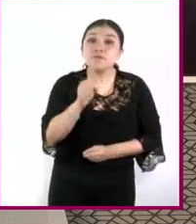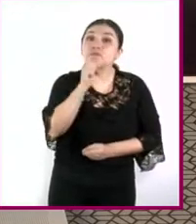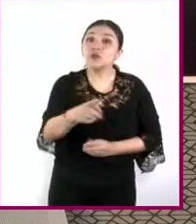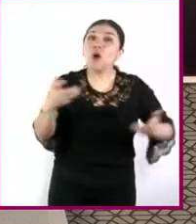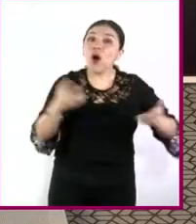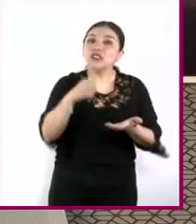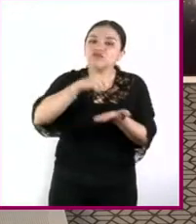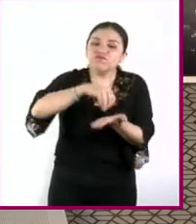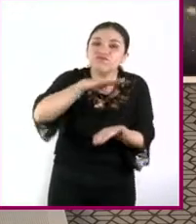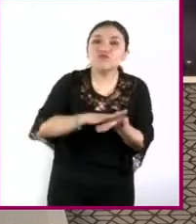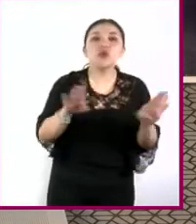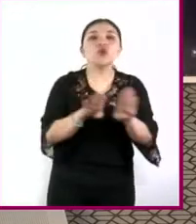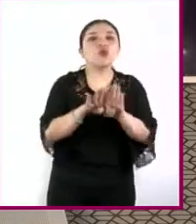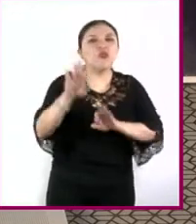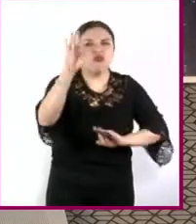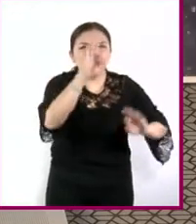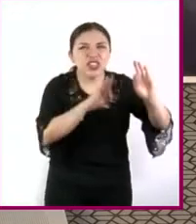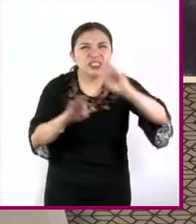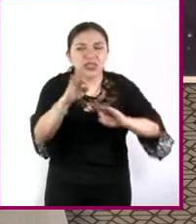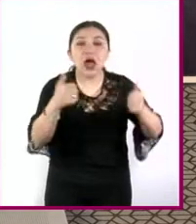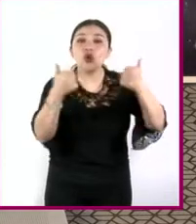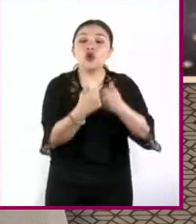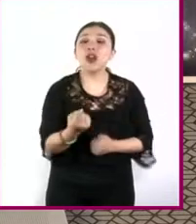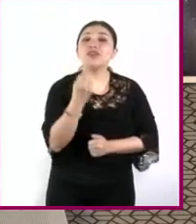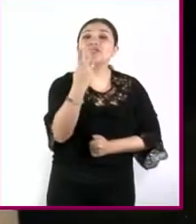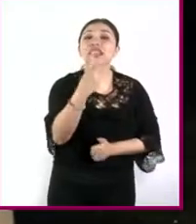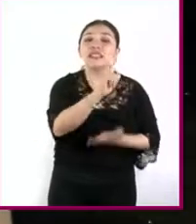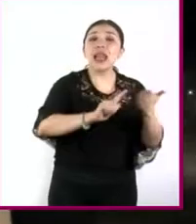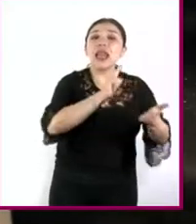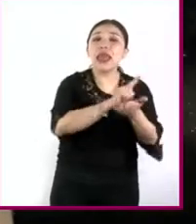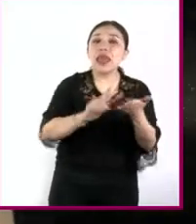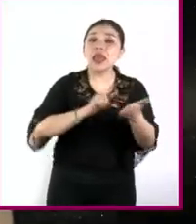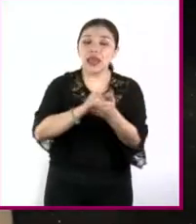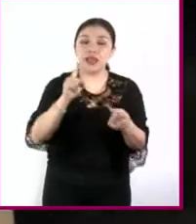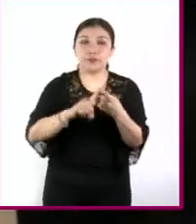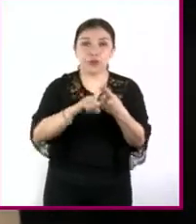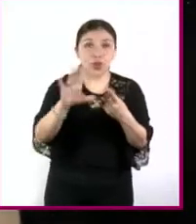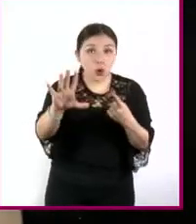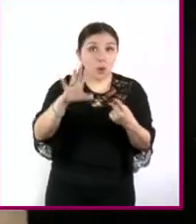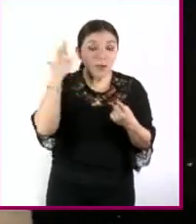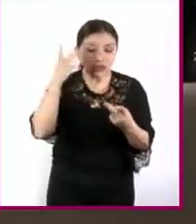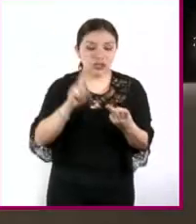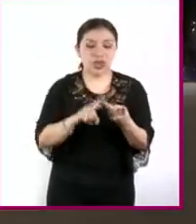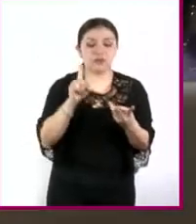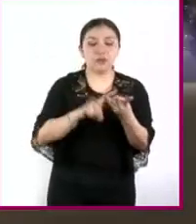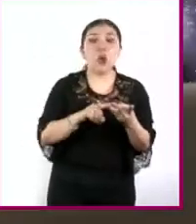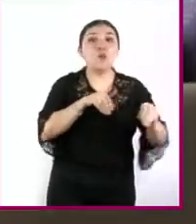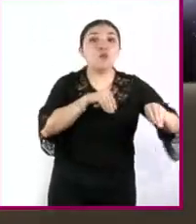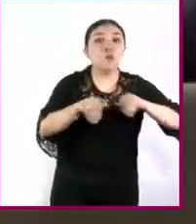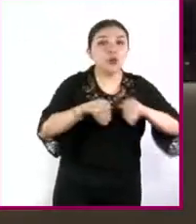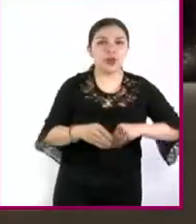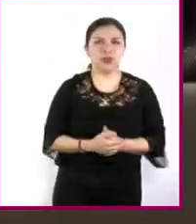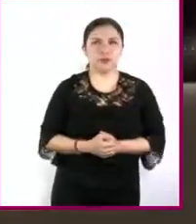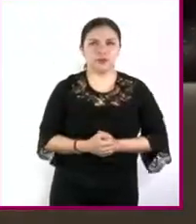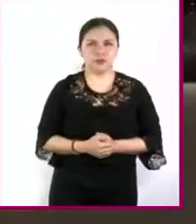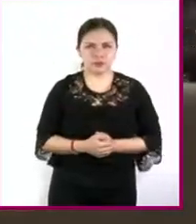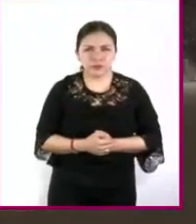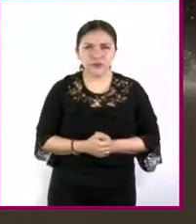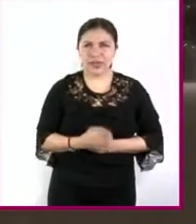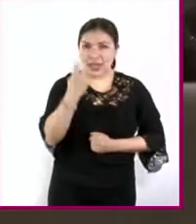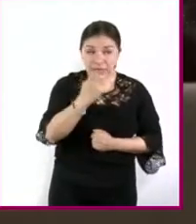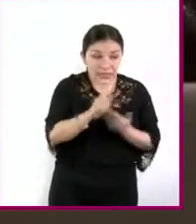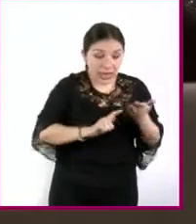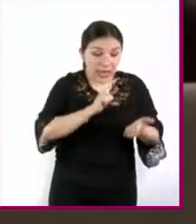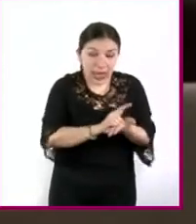bases de la física moderna con sus tres leyes sobre la fuerza la velocidad y el movimiento y estas leyes se